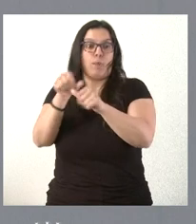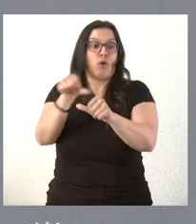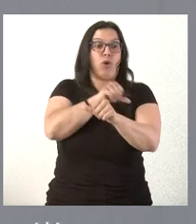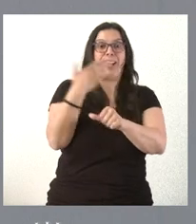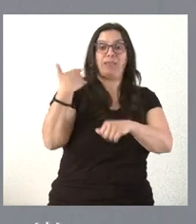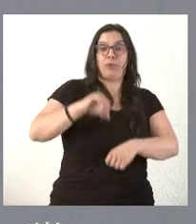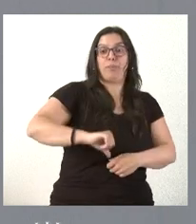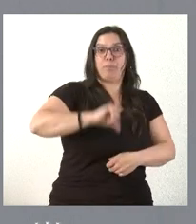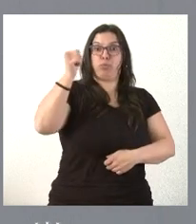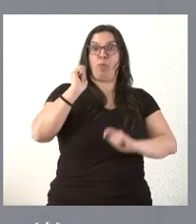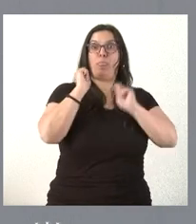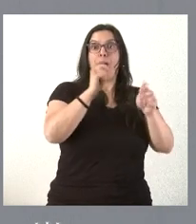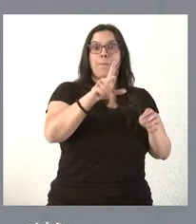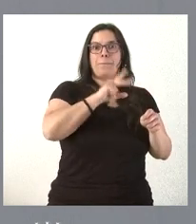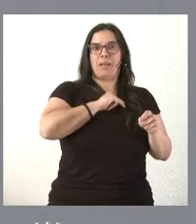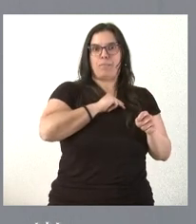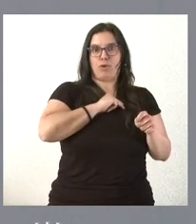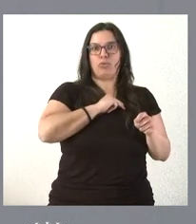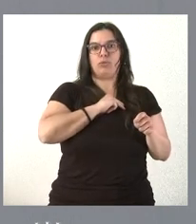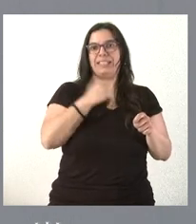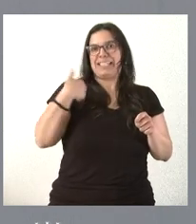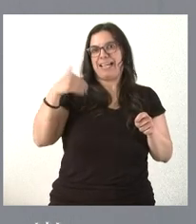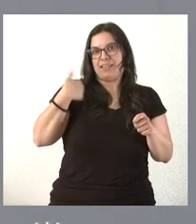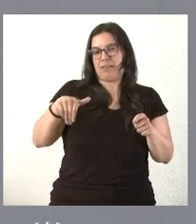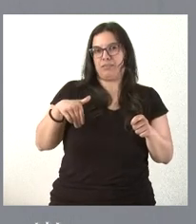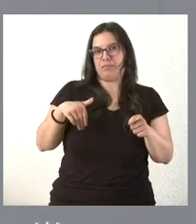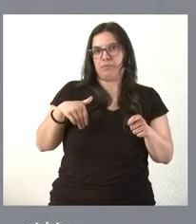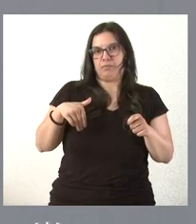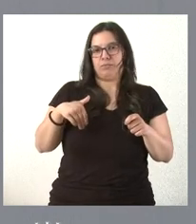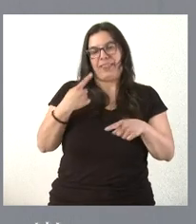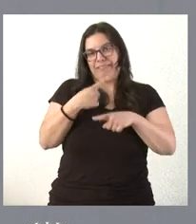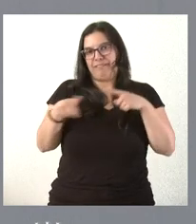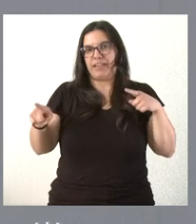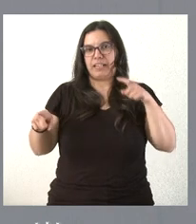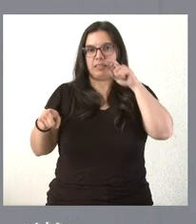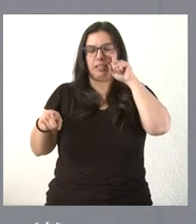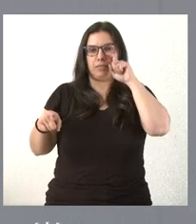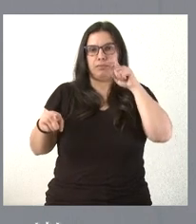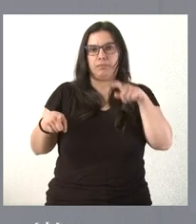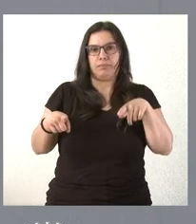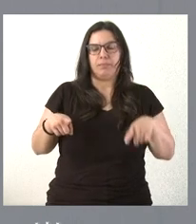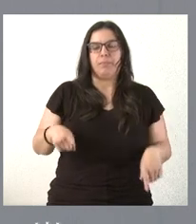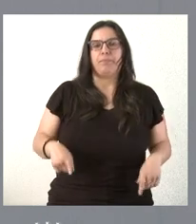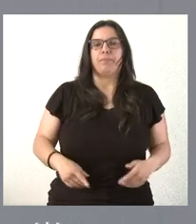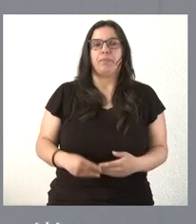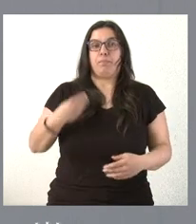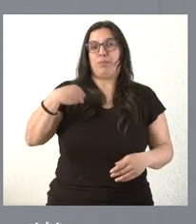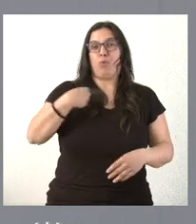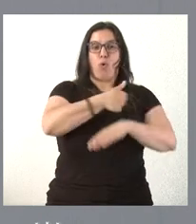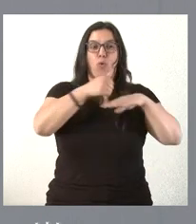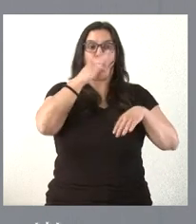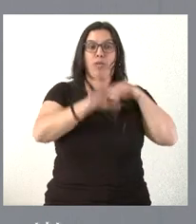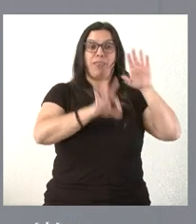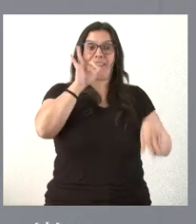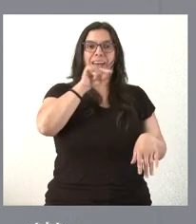está ya concedido. No es que el premio se conceda el día de la entrega, el premio se concede el día de la resolución del jurado. Lo que se hace